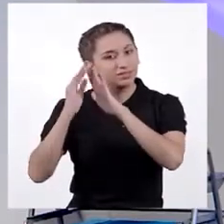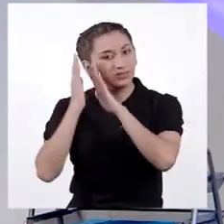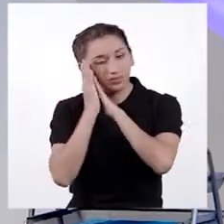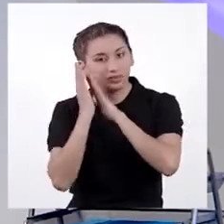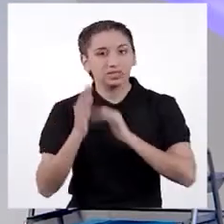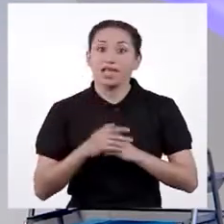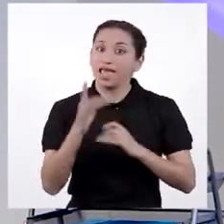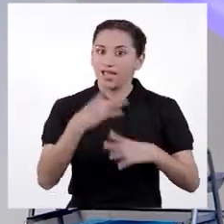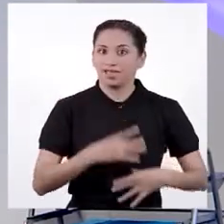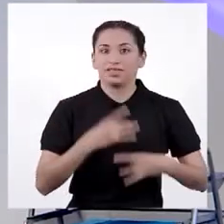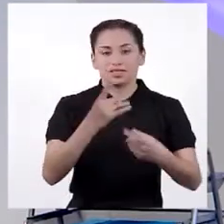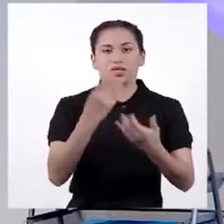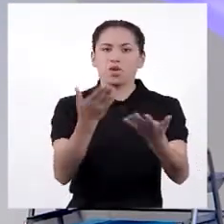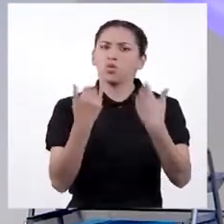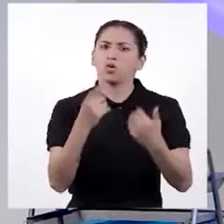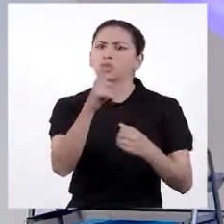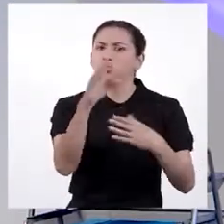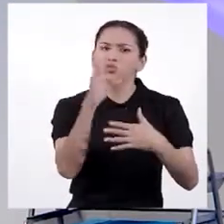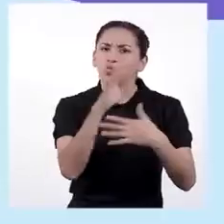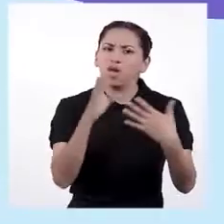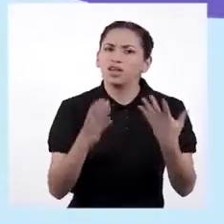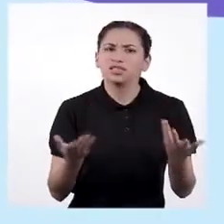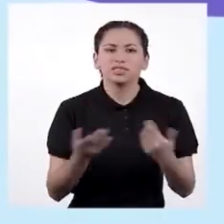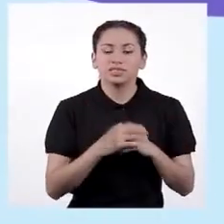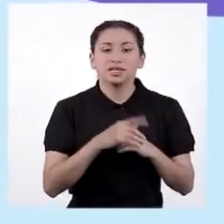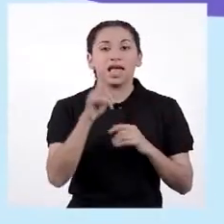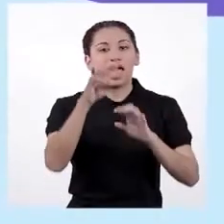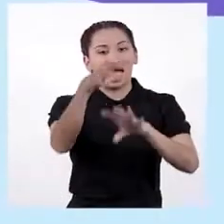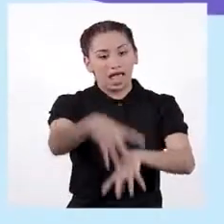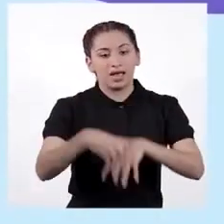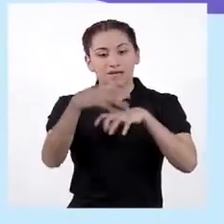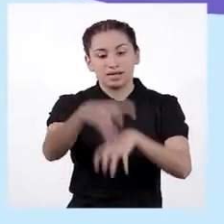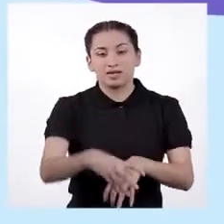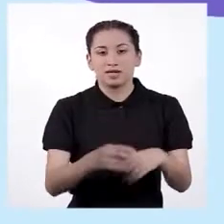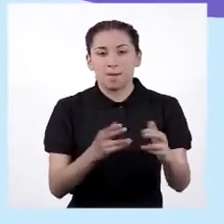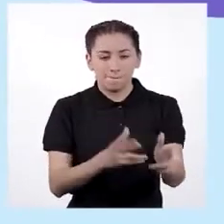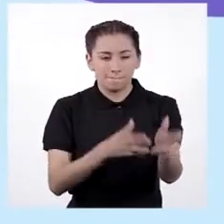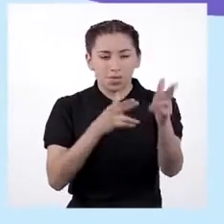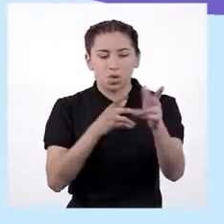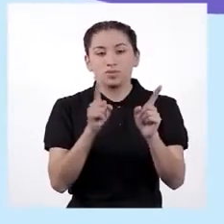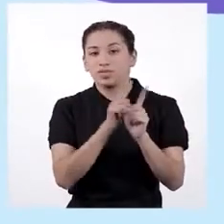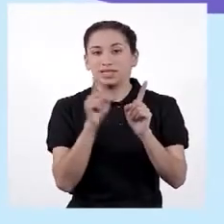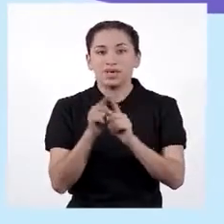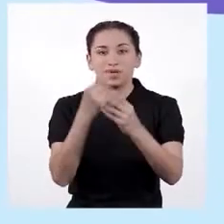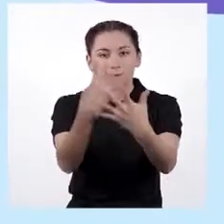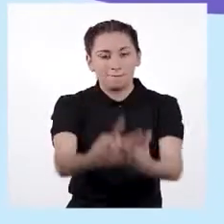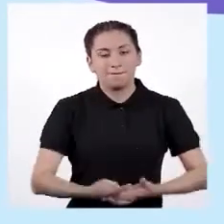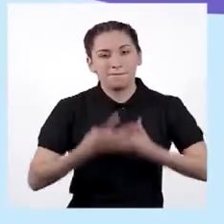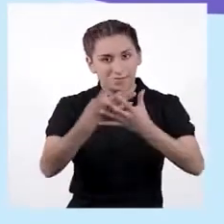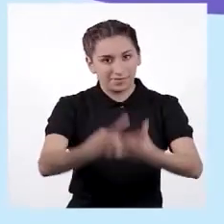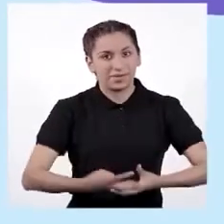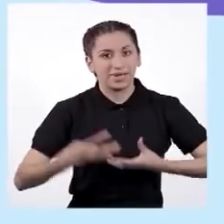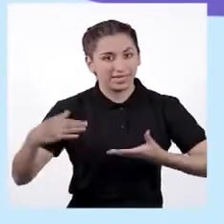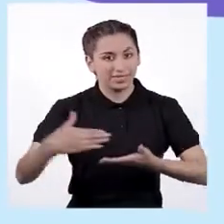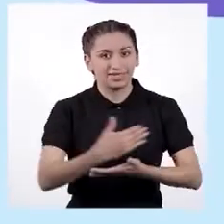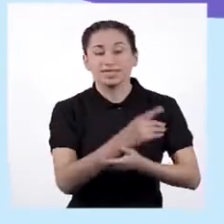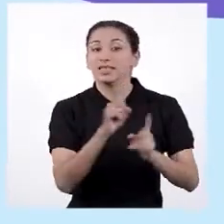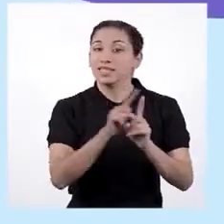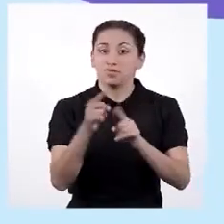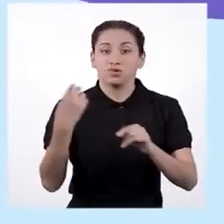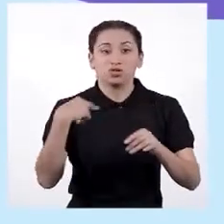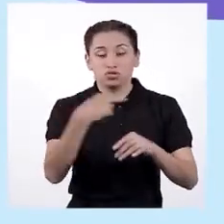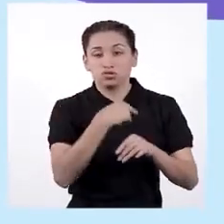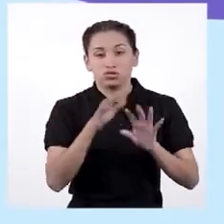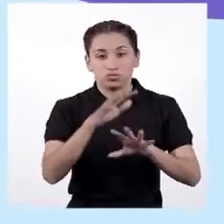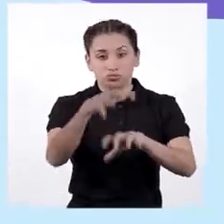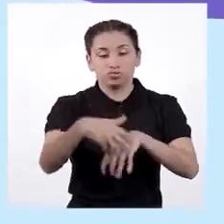Cuéntanos, ¿qué actividades tradicionales practican? La agricultura, la caza y la pesca. Normalmente abrimos nuestras